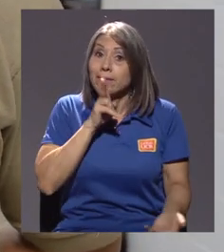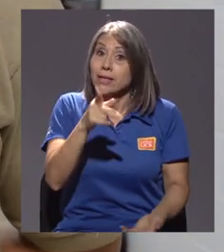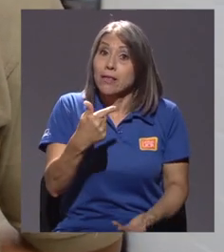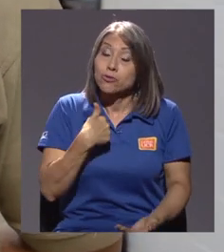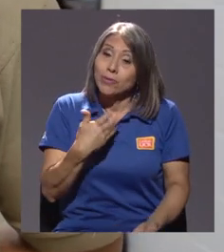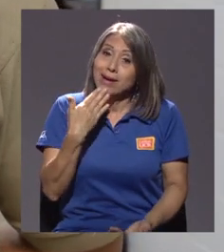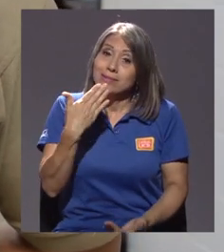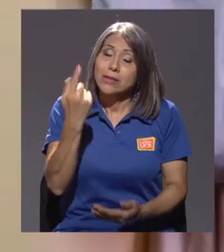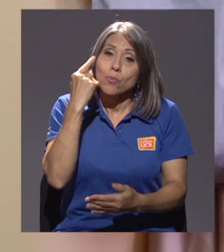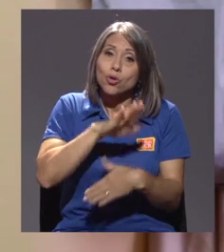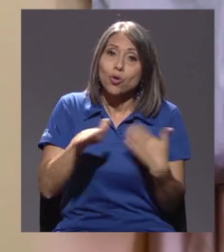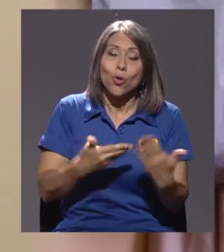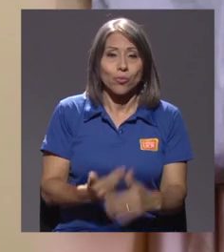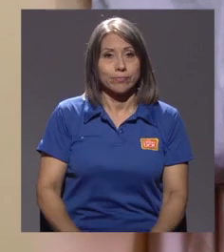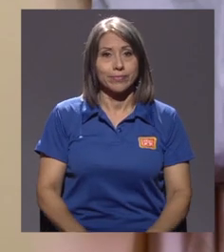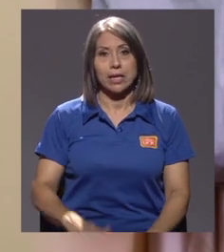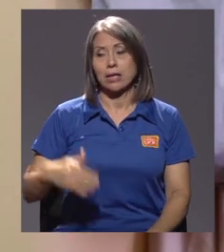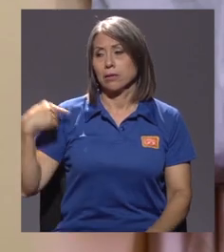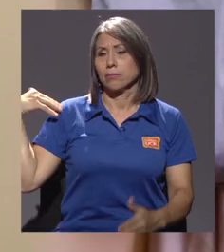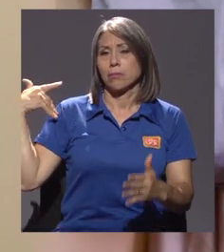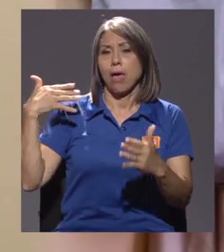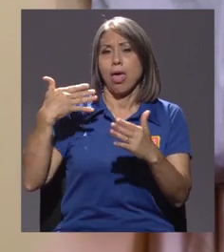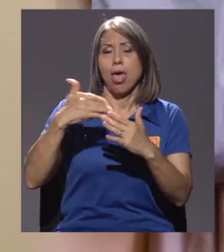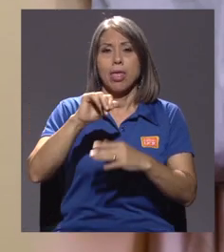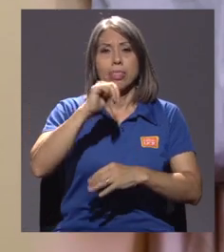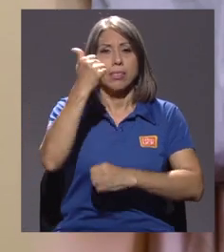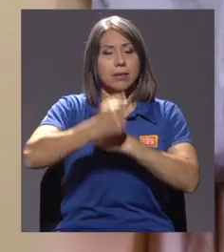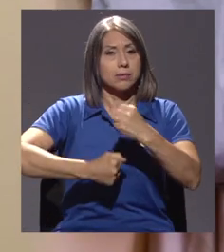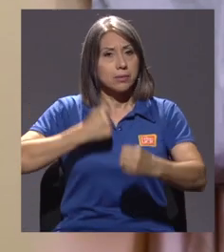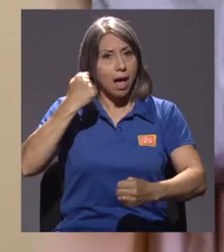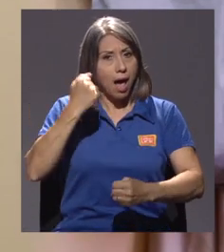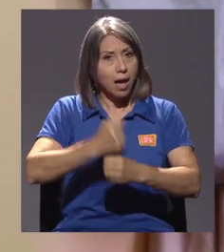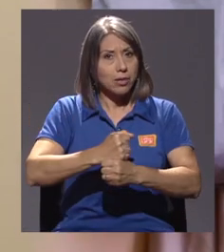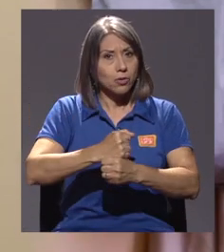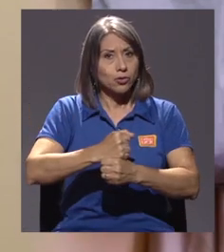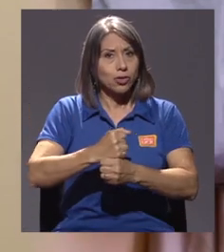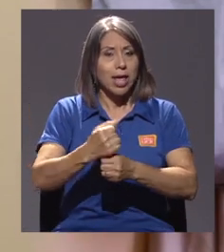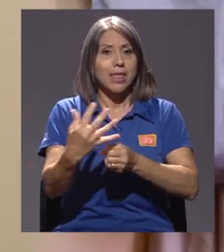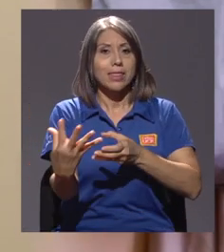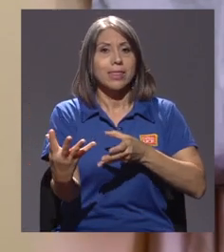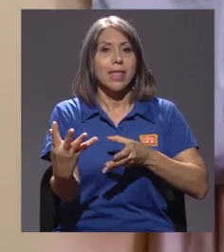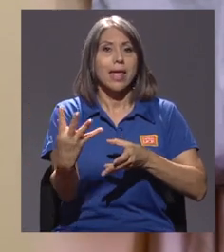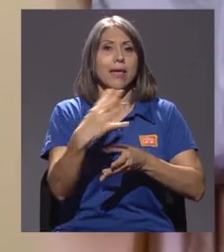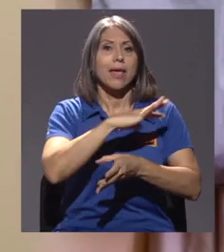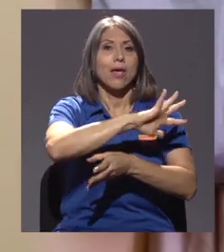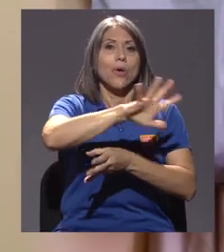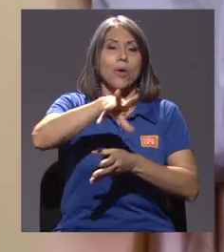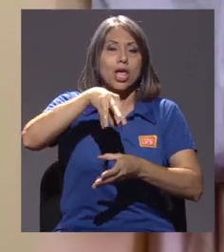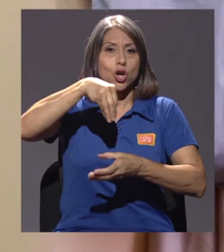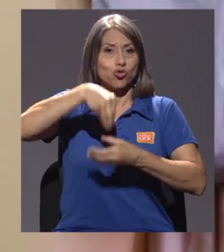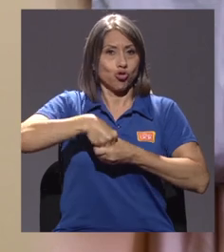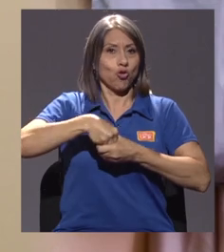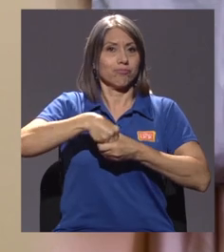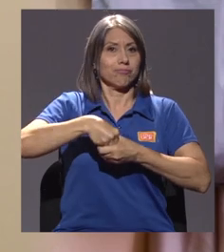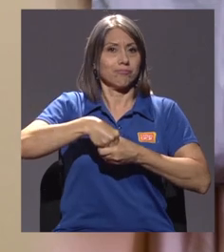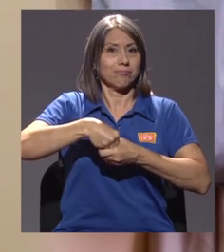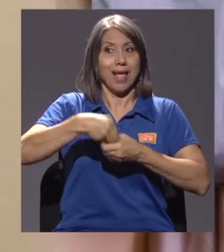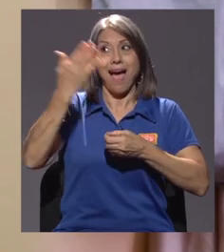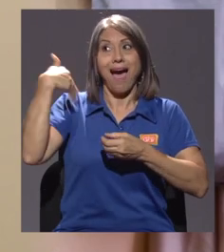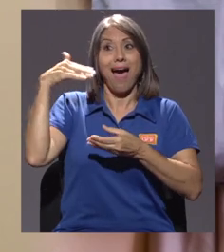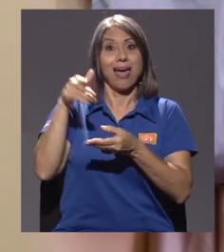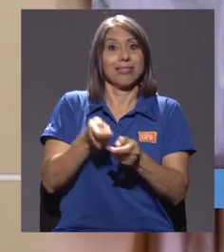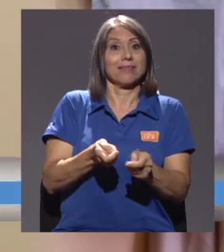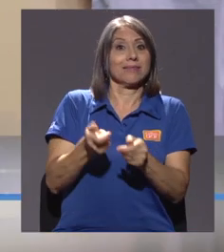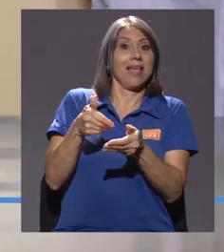agradecido por todo. Son diez años de inclusión en una etapa en la que estaban excluidos y es la